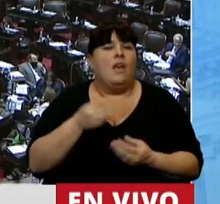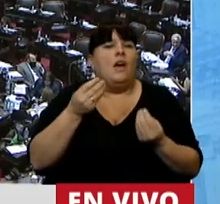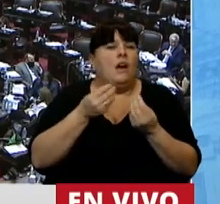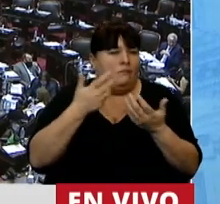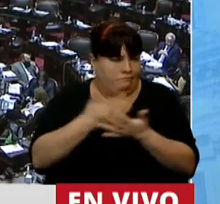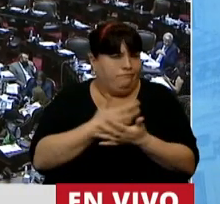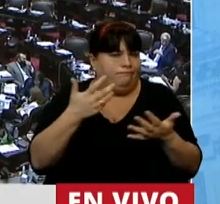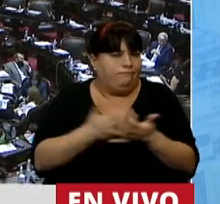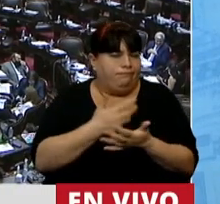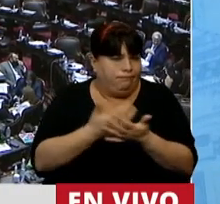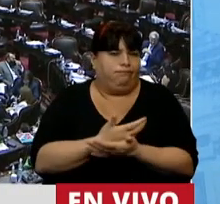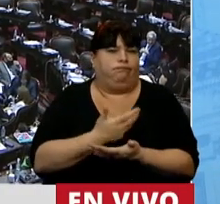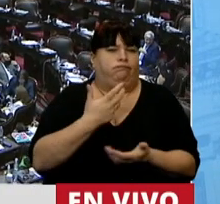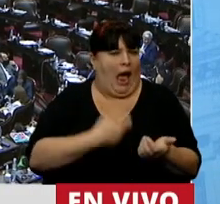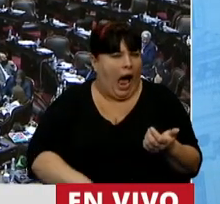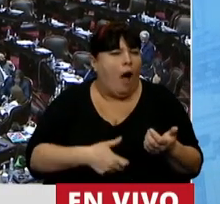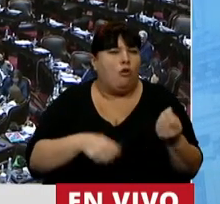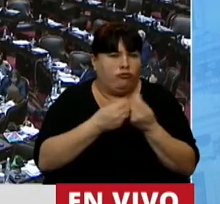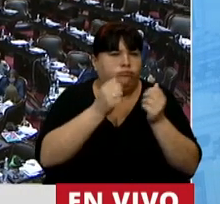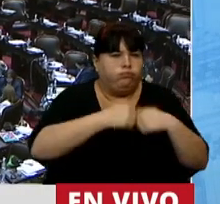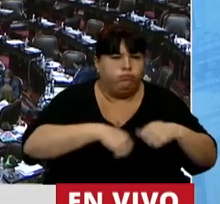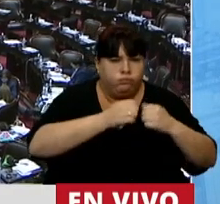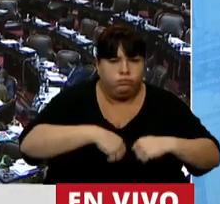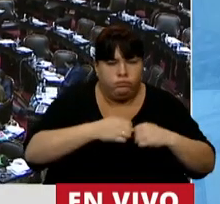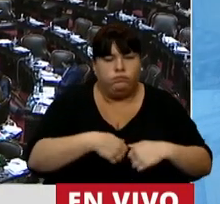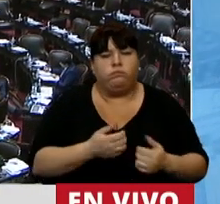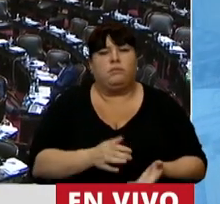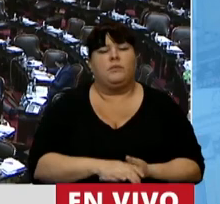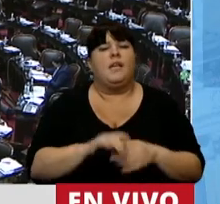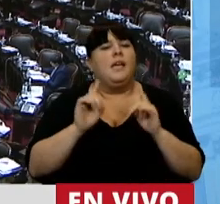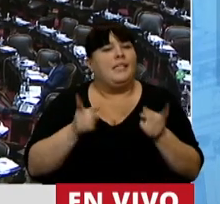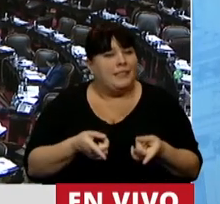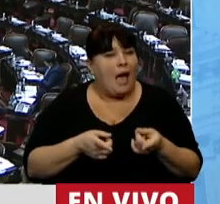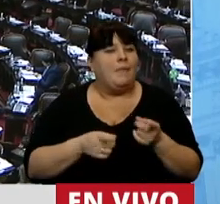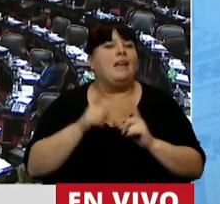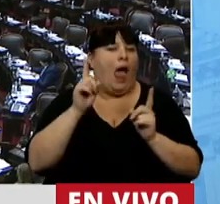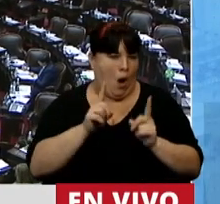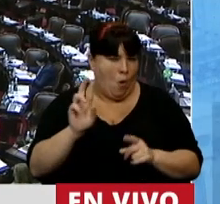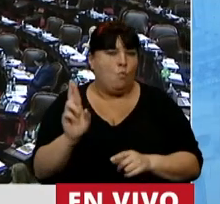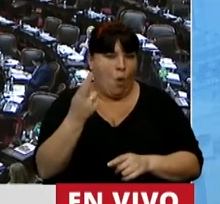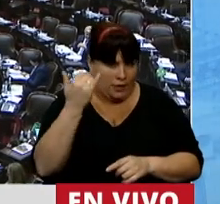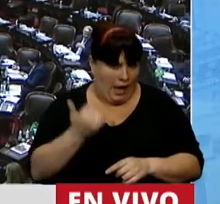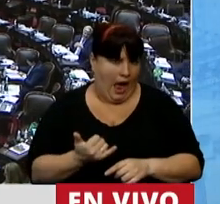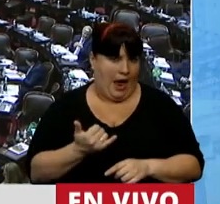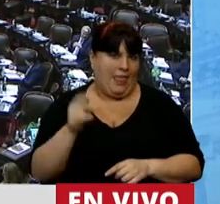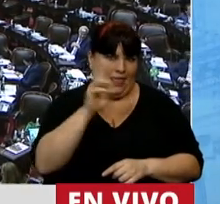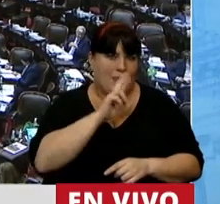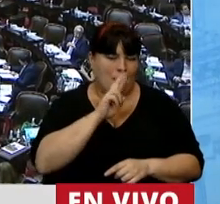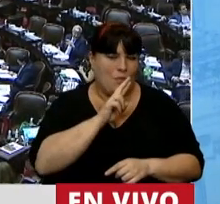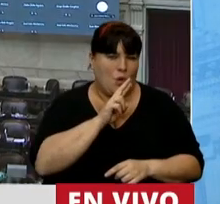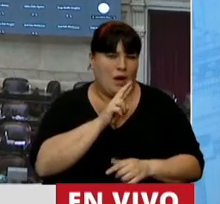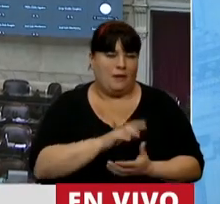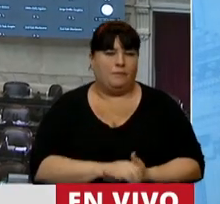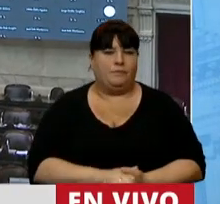mucho sufrimiento, hay muchos abortos clandestinos y hay algunas muertes de nuestras mujeres.